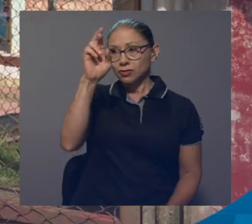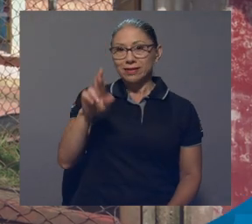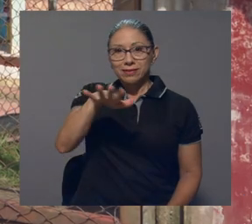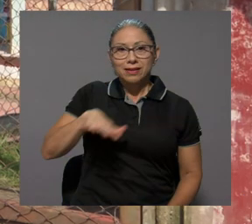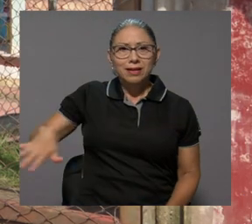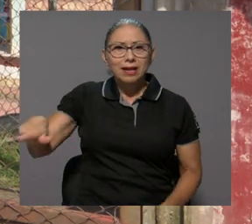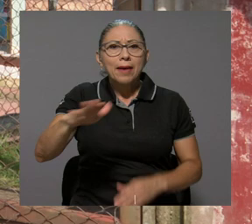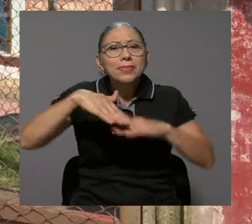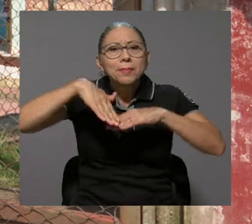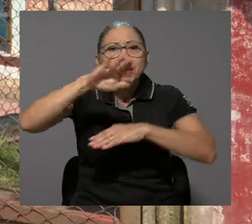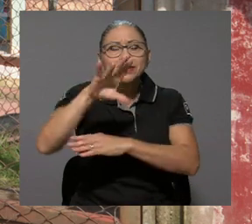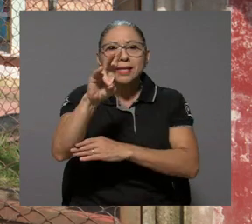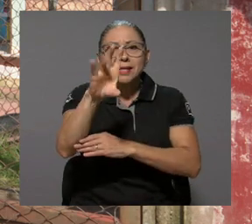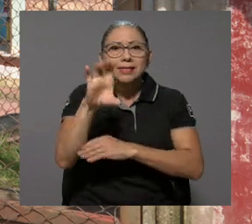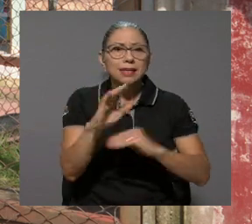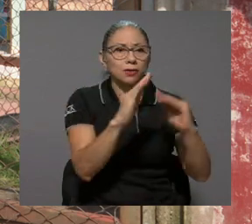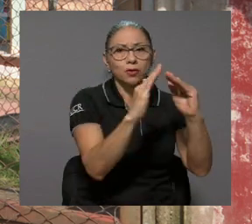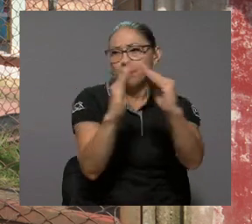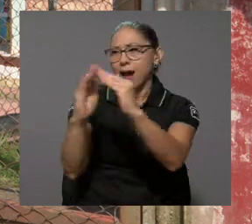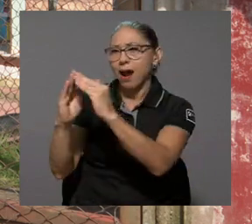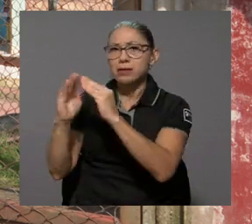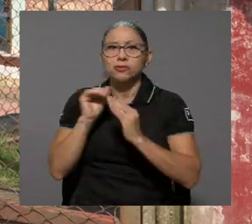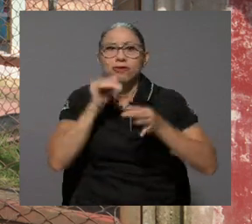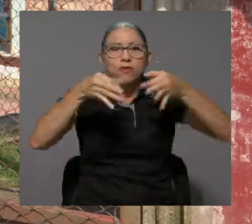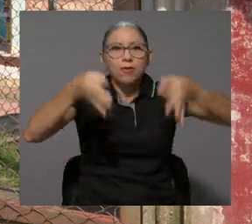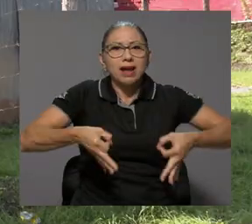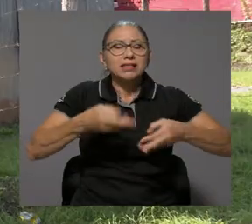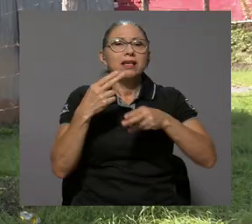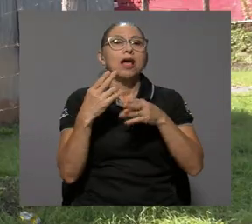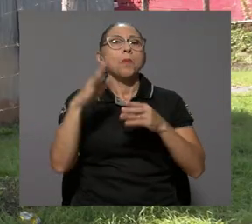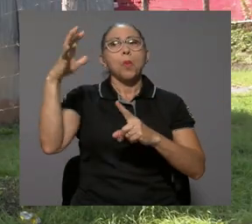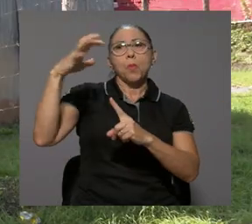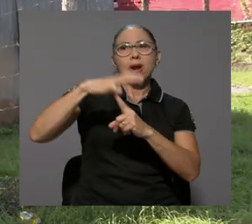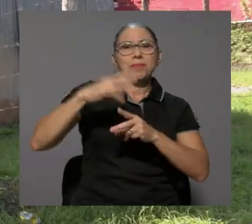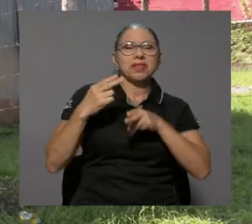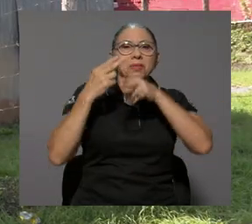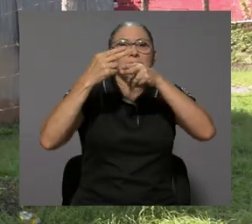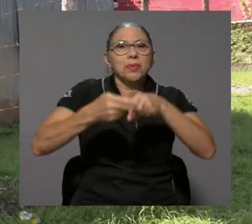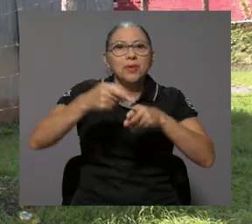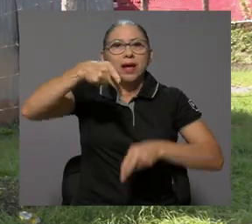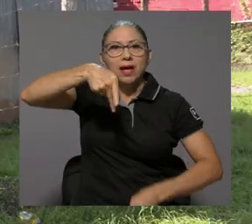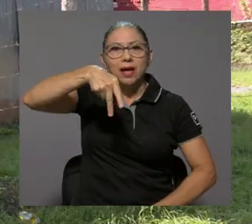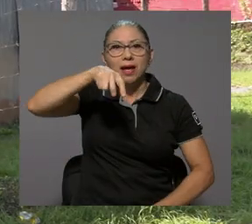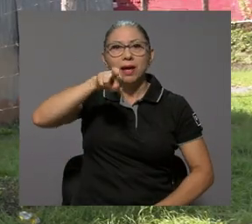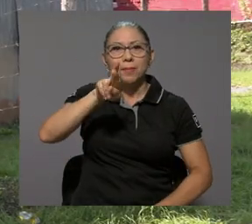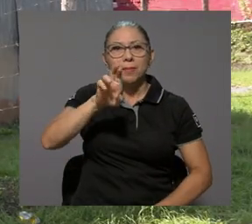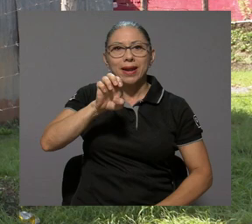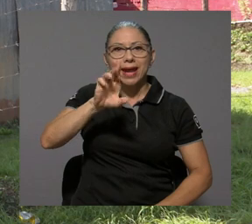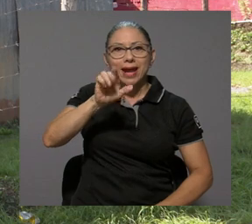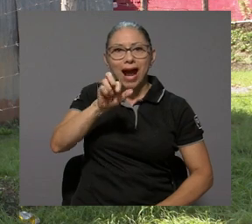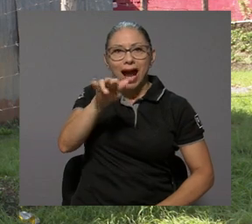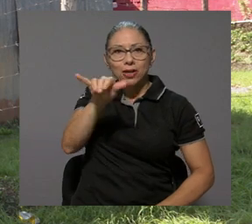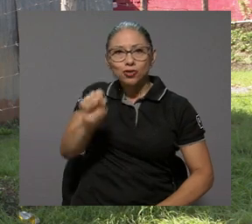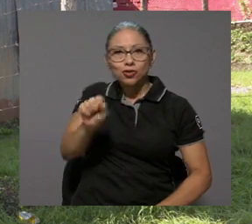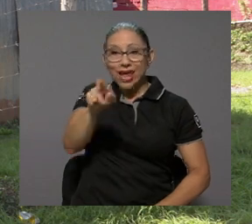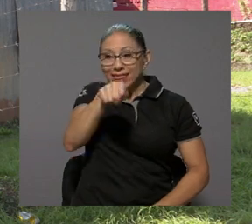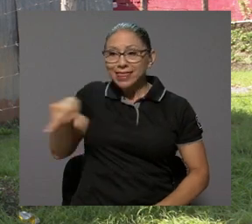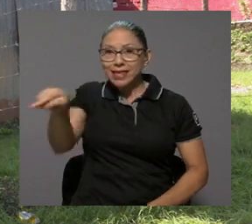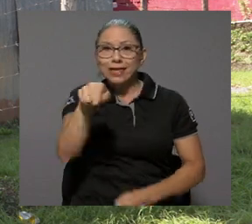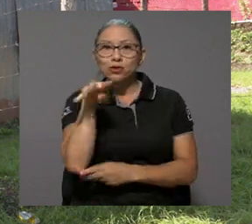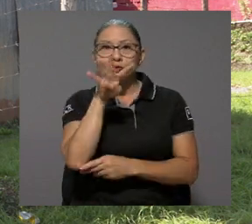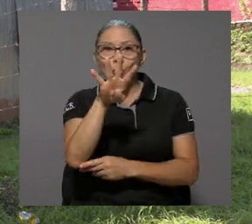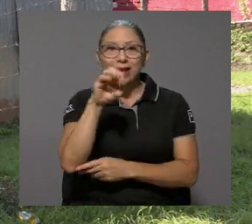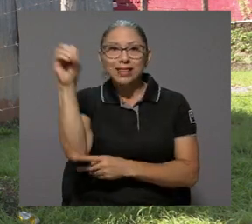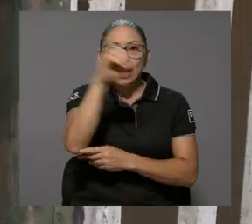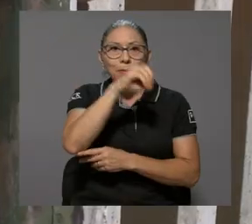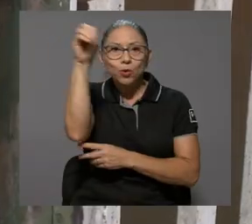En Costa Rica hay más de 700 barrios informales, conocidos popularmente como precarios. De ellos, un